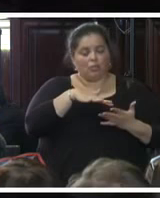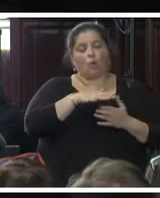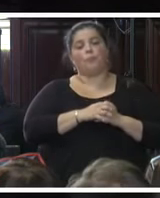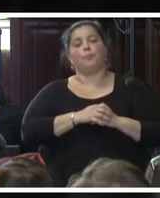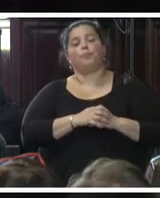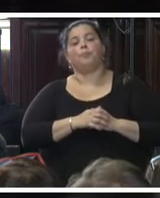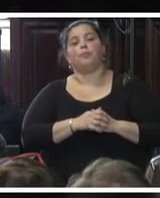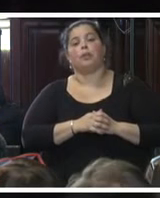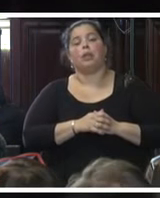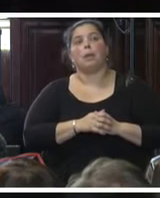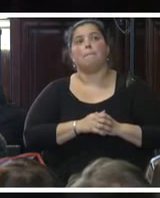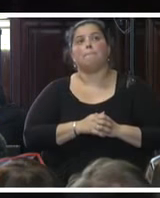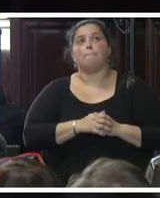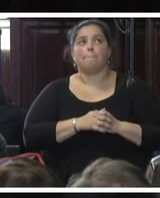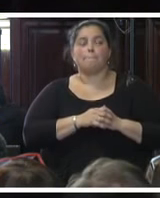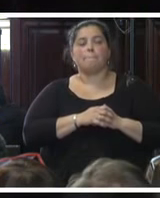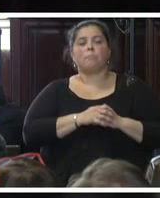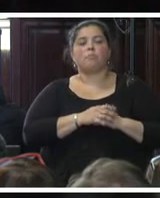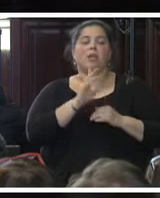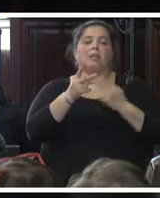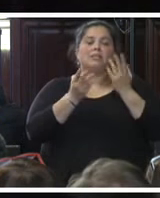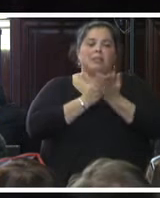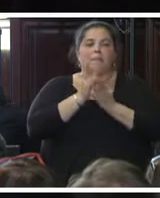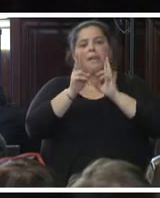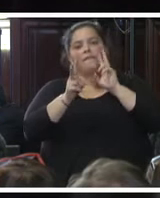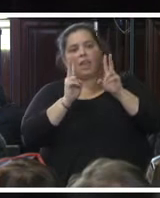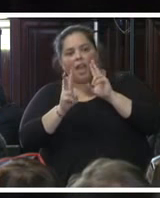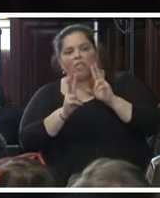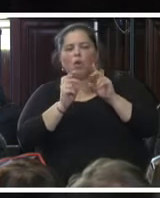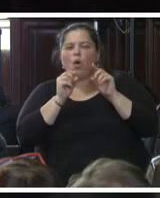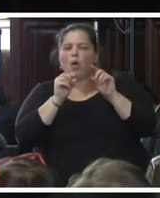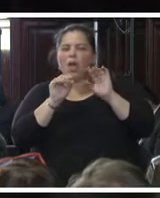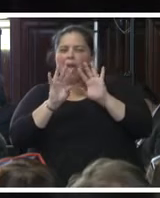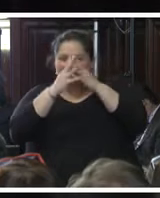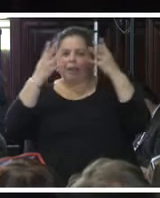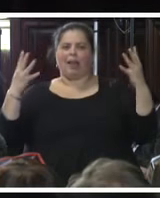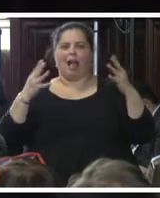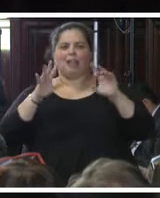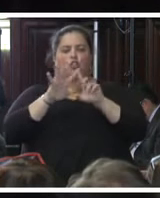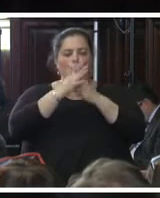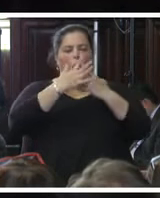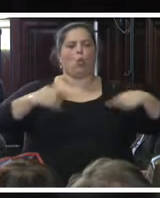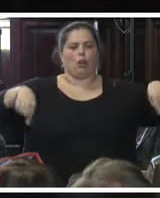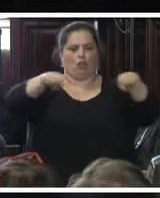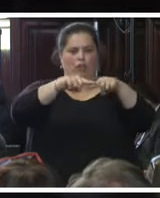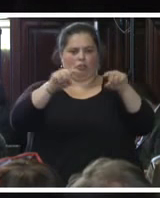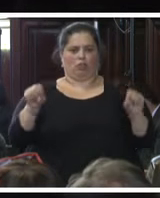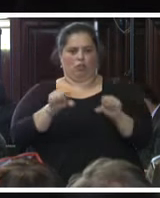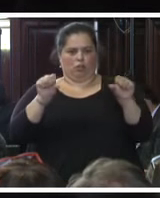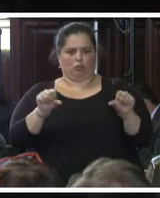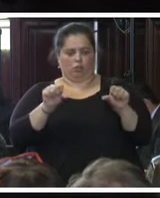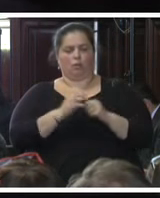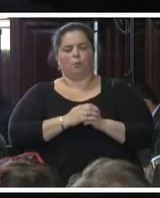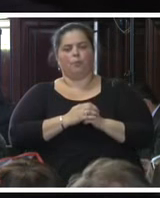relación a lo que planteaba el licenciado Bidulfo, viendo siempre el contexto general de los hechos, a la luz además de la